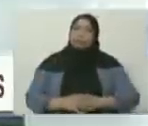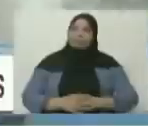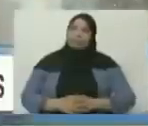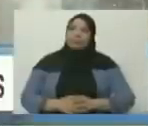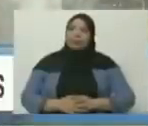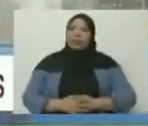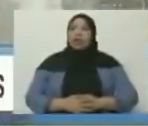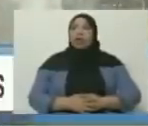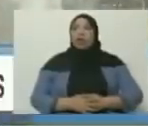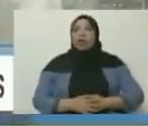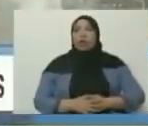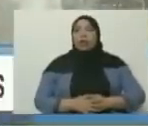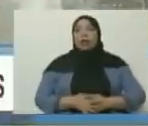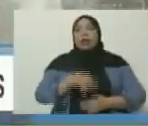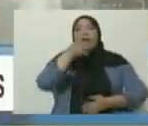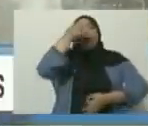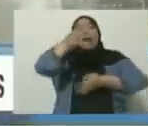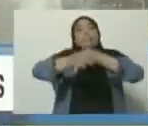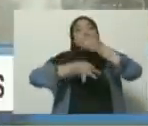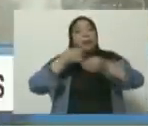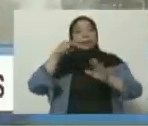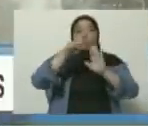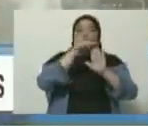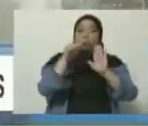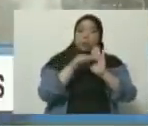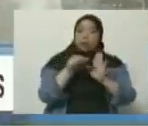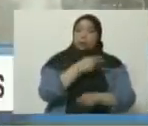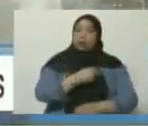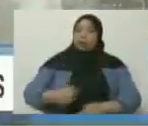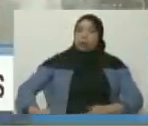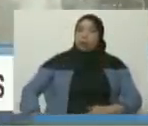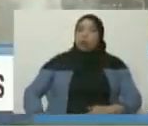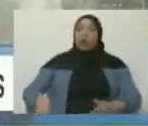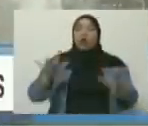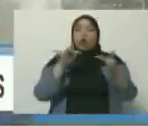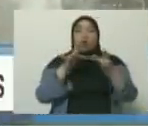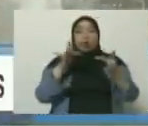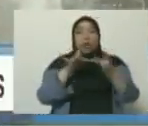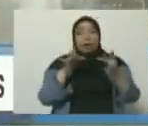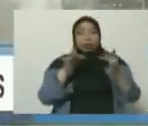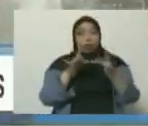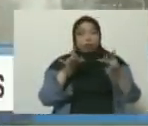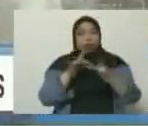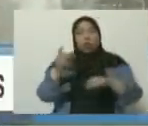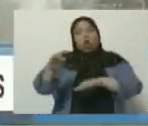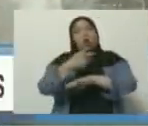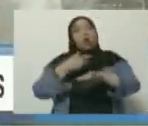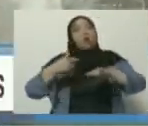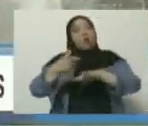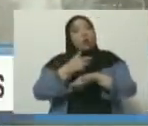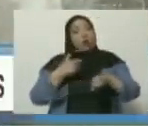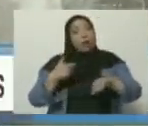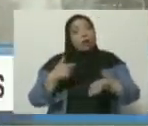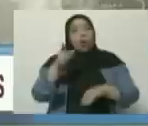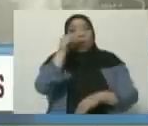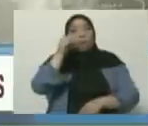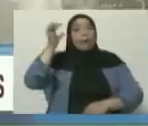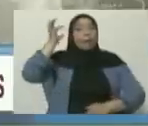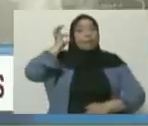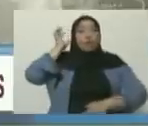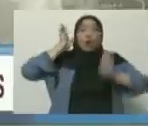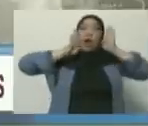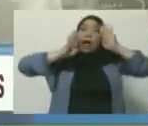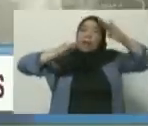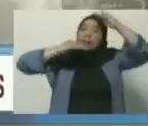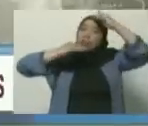estamos, indicaciones directas del presidente de la república que está en contacto permanente con los gobernadores, con las gobernadoras, en atención